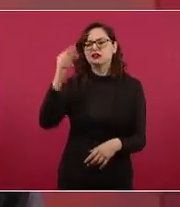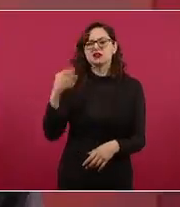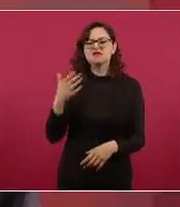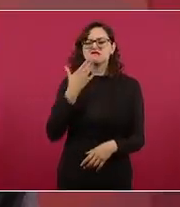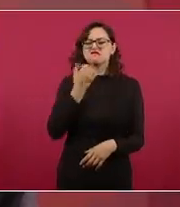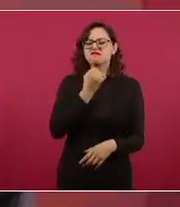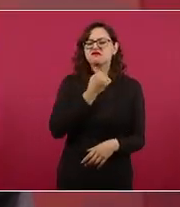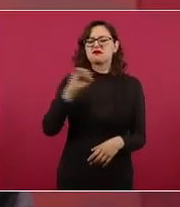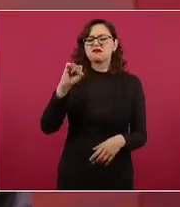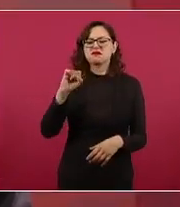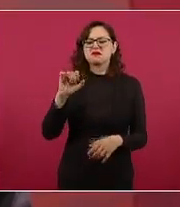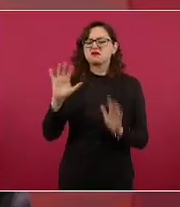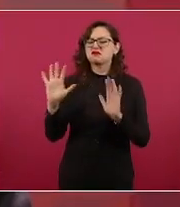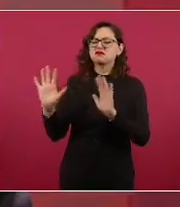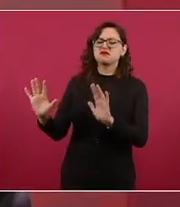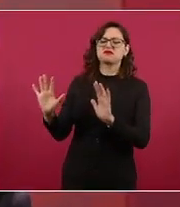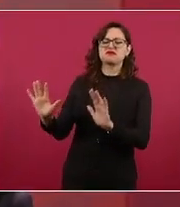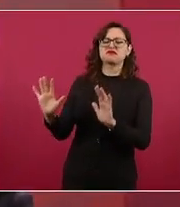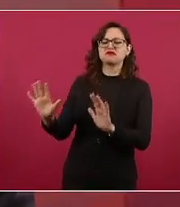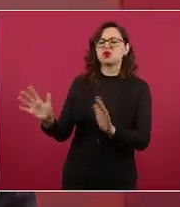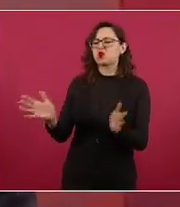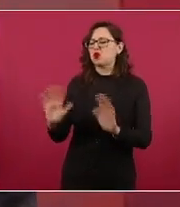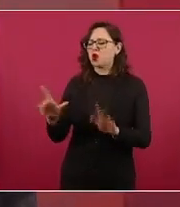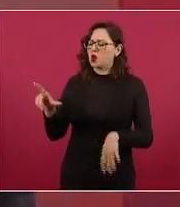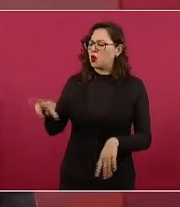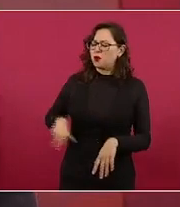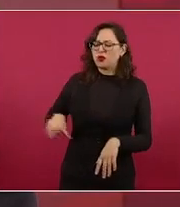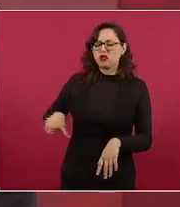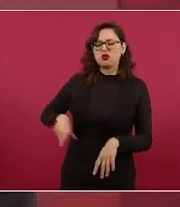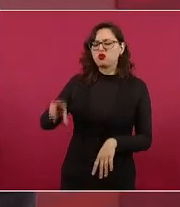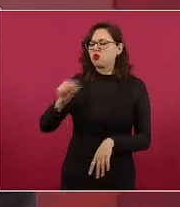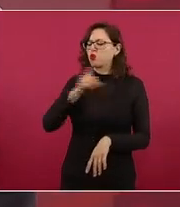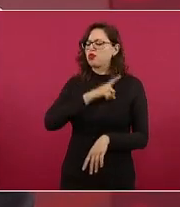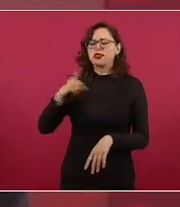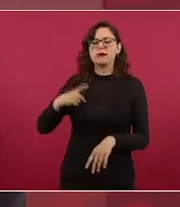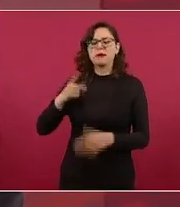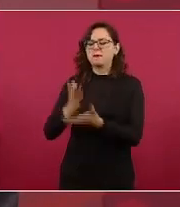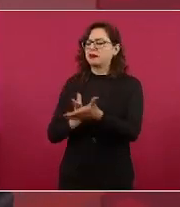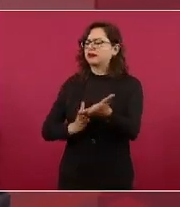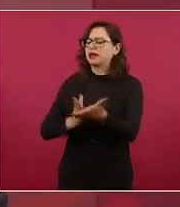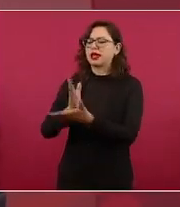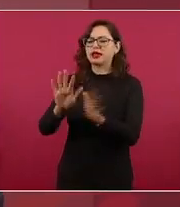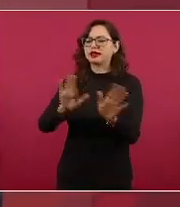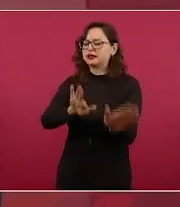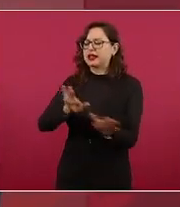debe quedar de acuerdo a su concepción al mercado